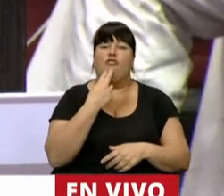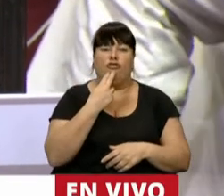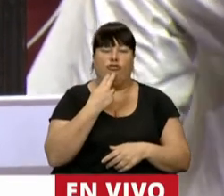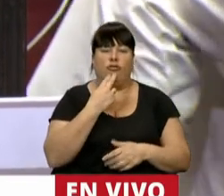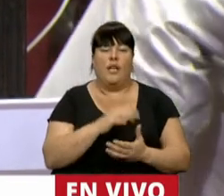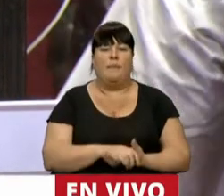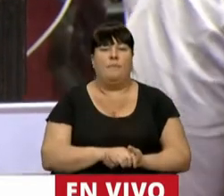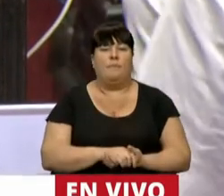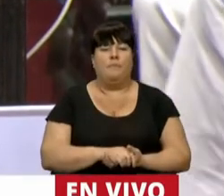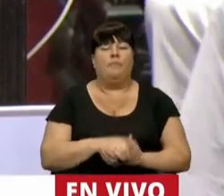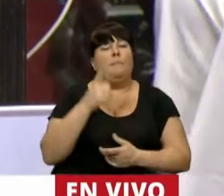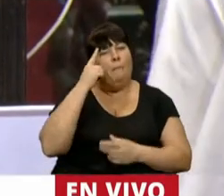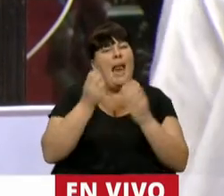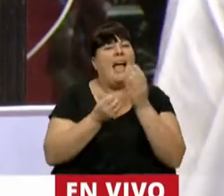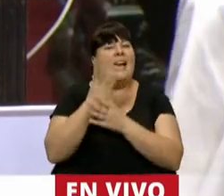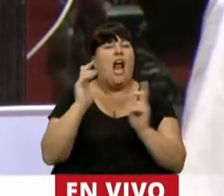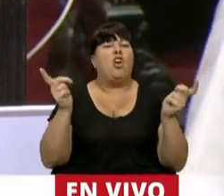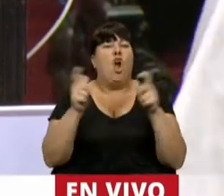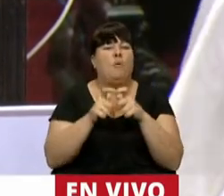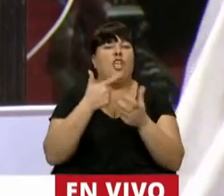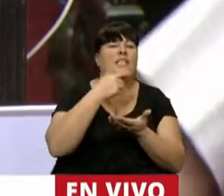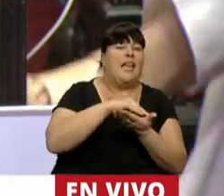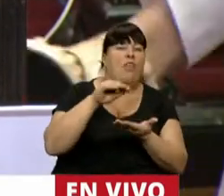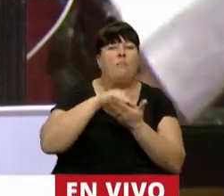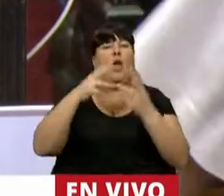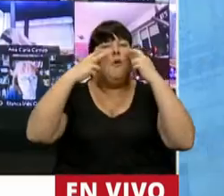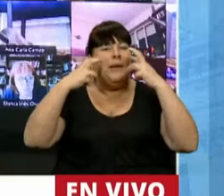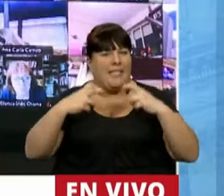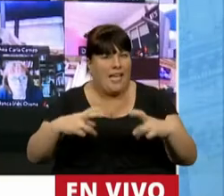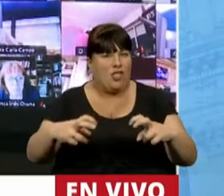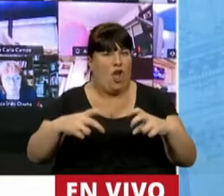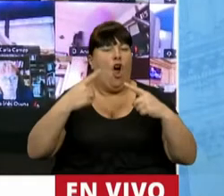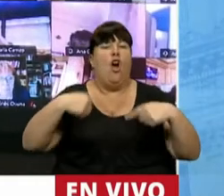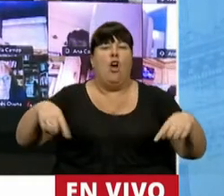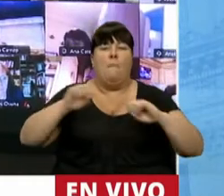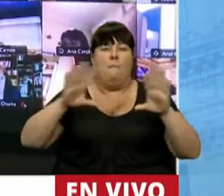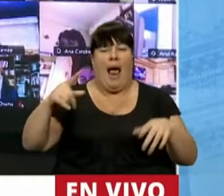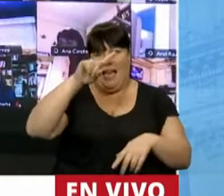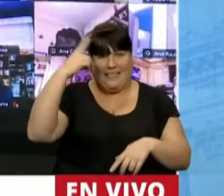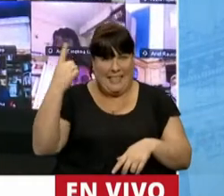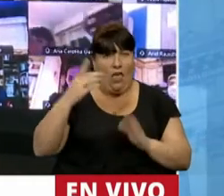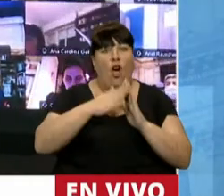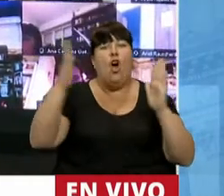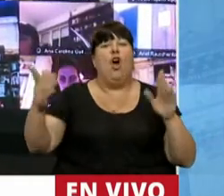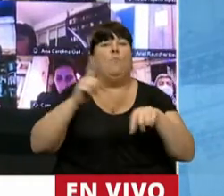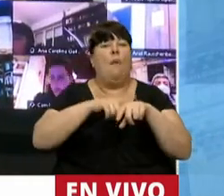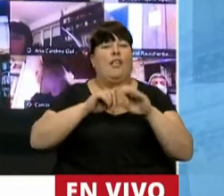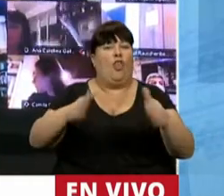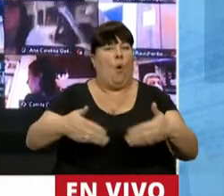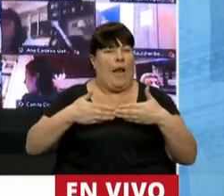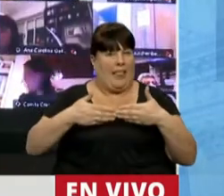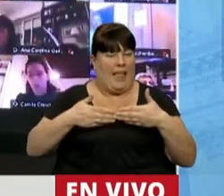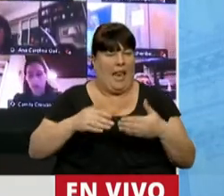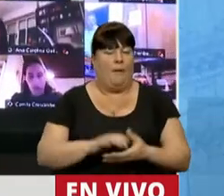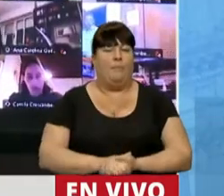de creación de una comisión bicameral de investigación de los delitos cometidos por el Estado durante la cuarentena.